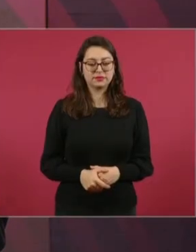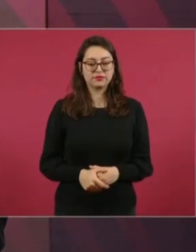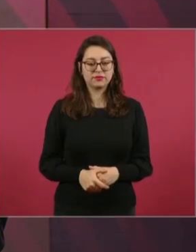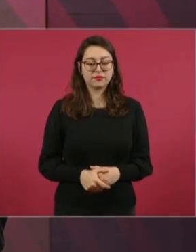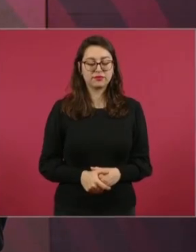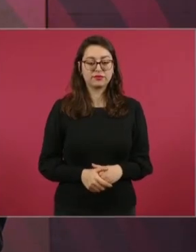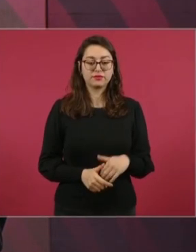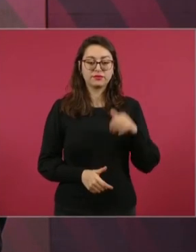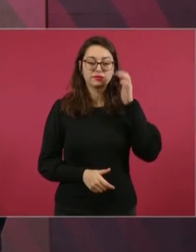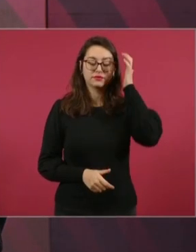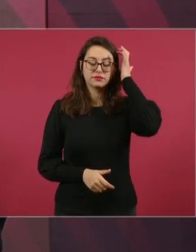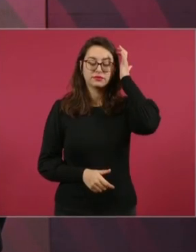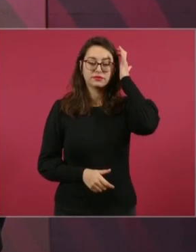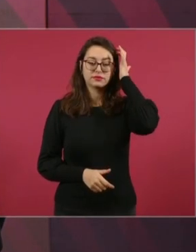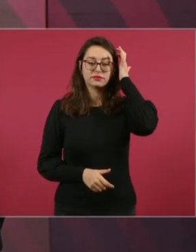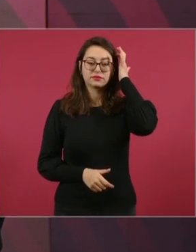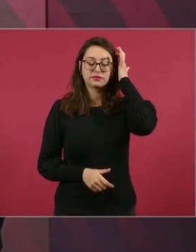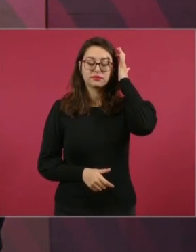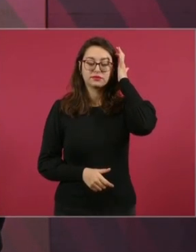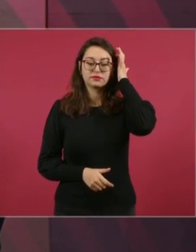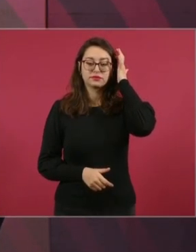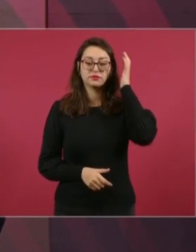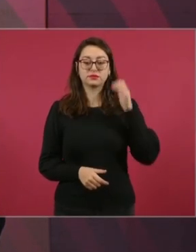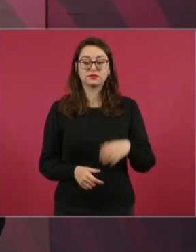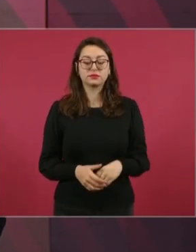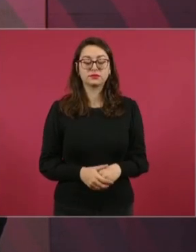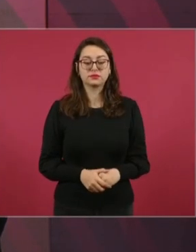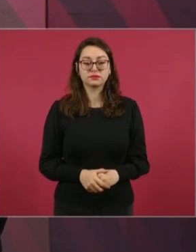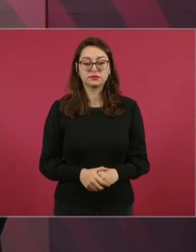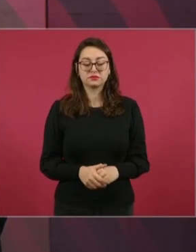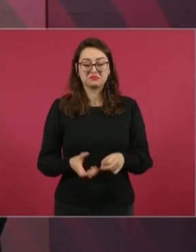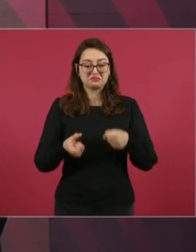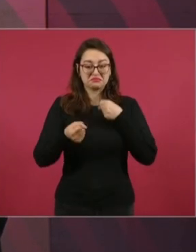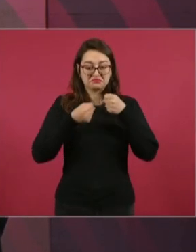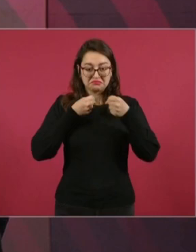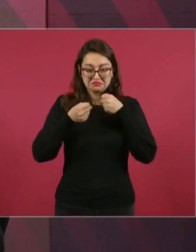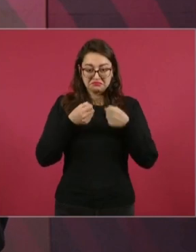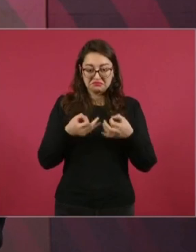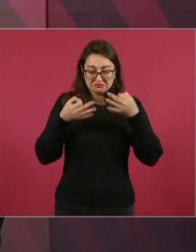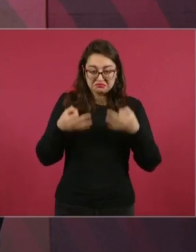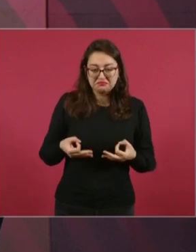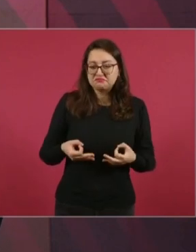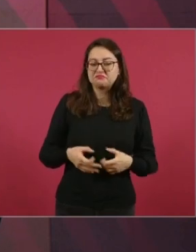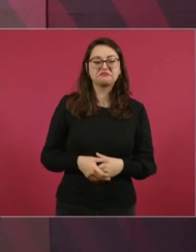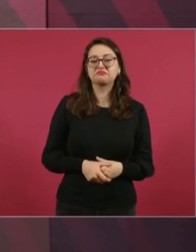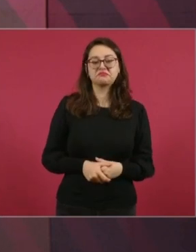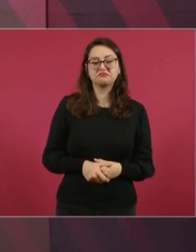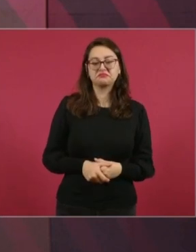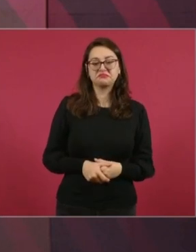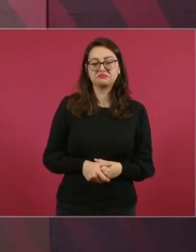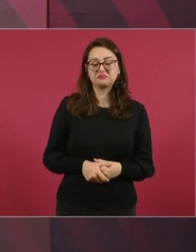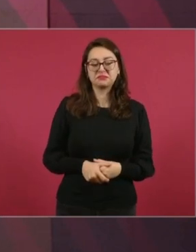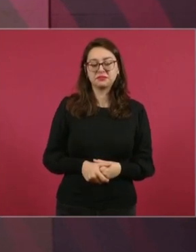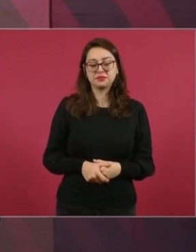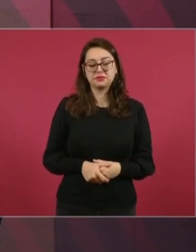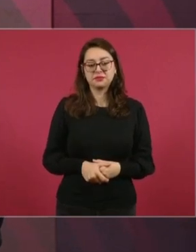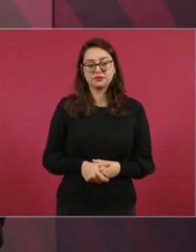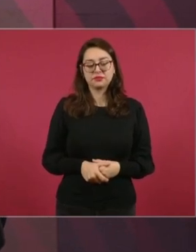como información, como periodismo, que no, el periodismo es